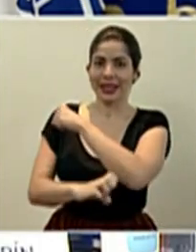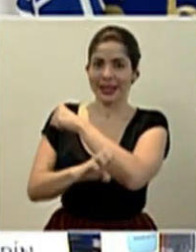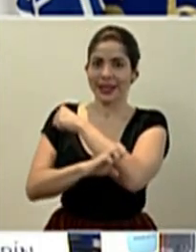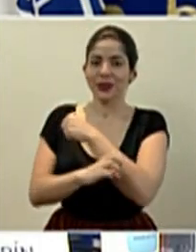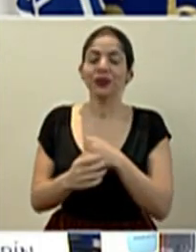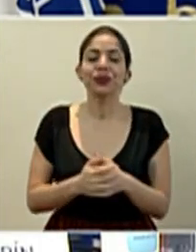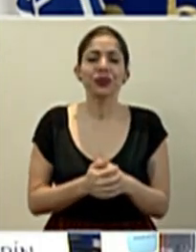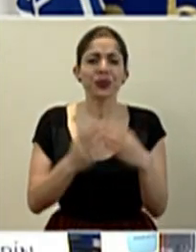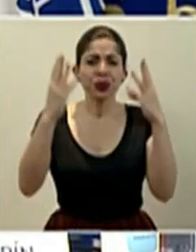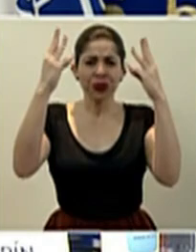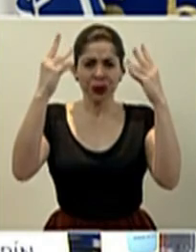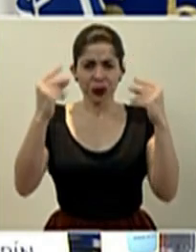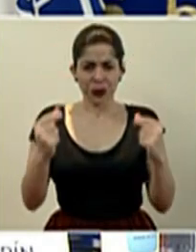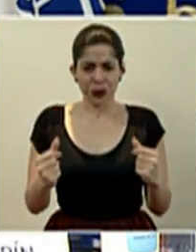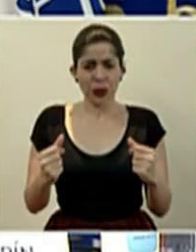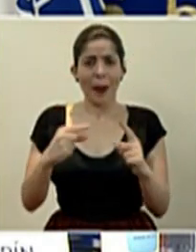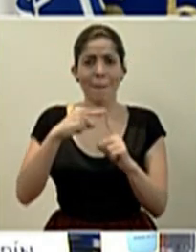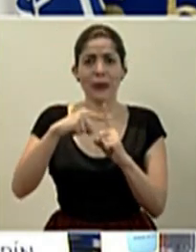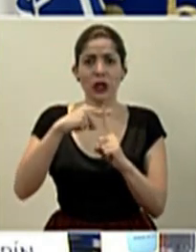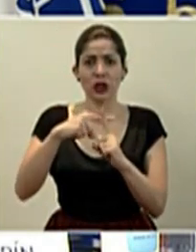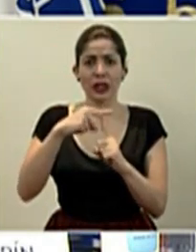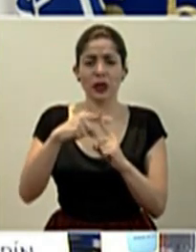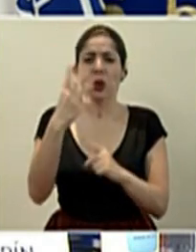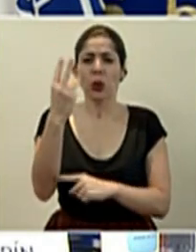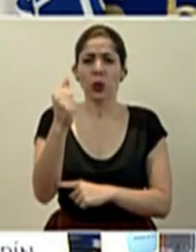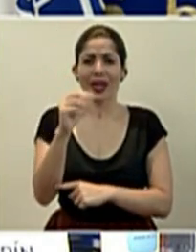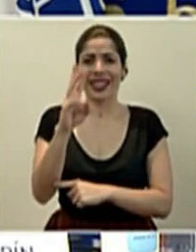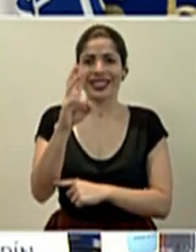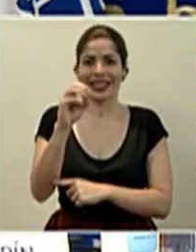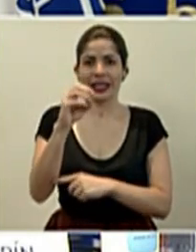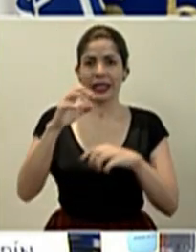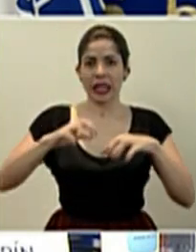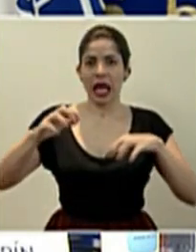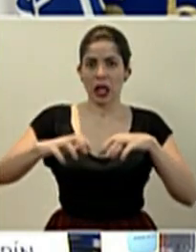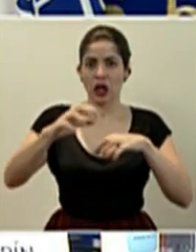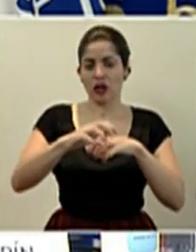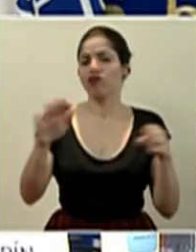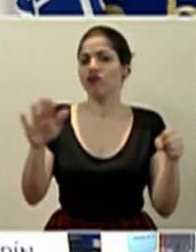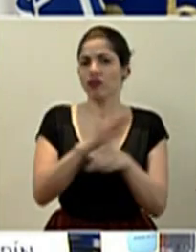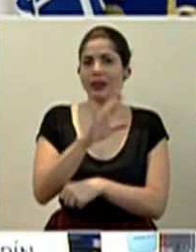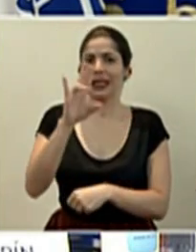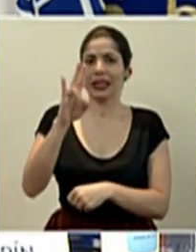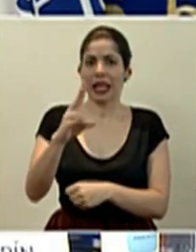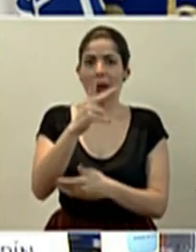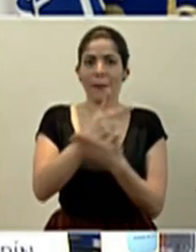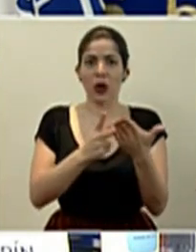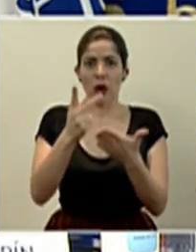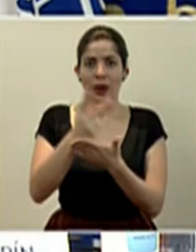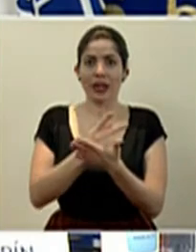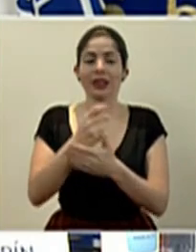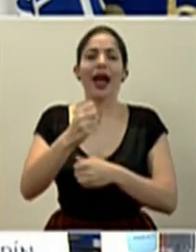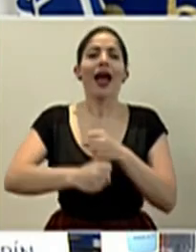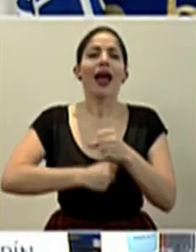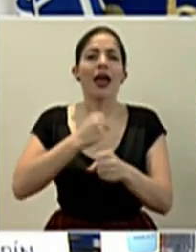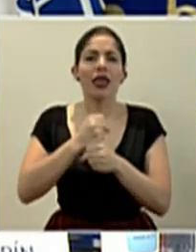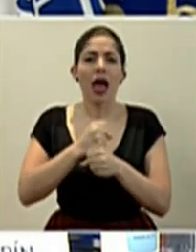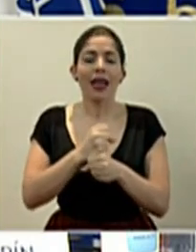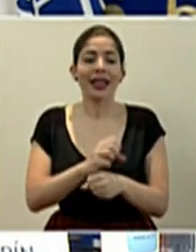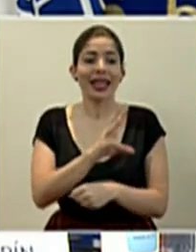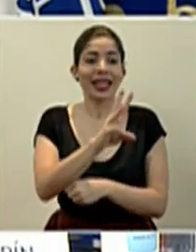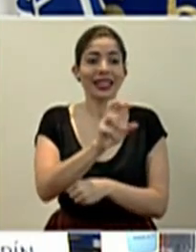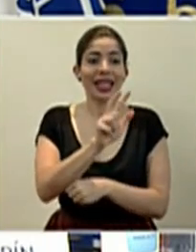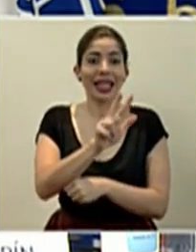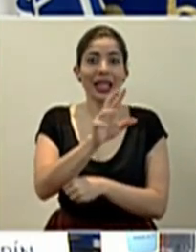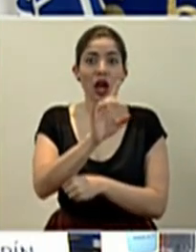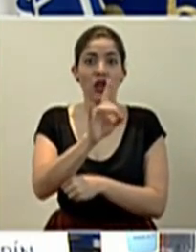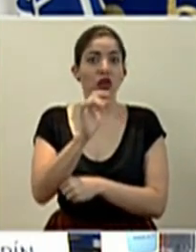Se contabilizan casos positivos en 60 cantones de las siete provincias del país. Por edad tenemos 638